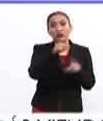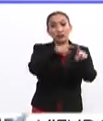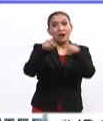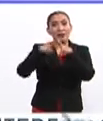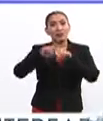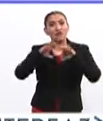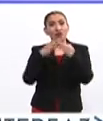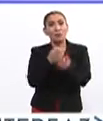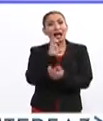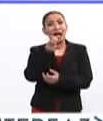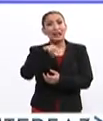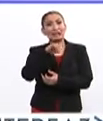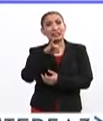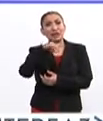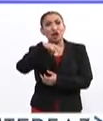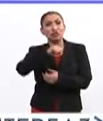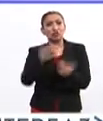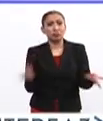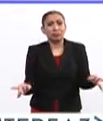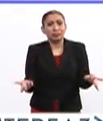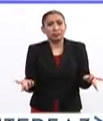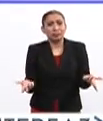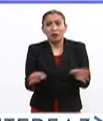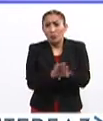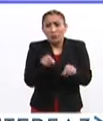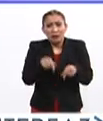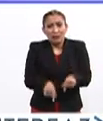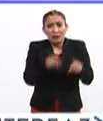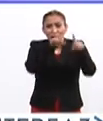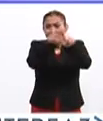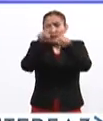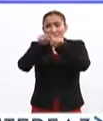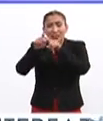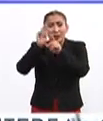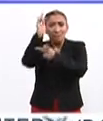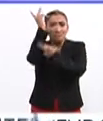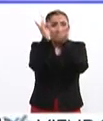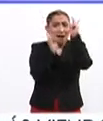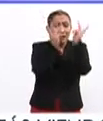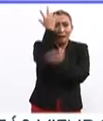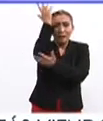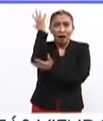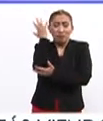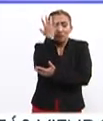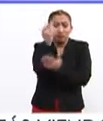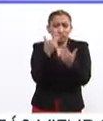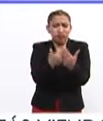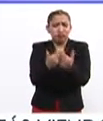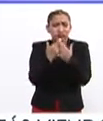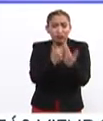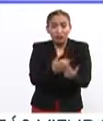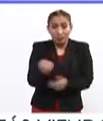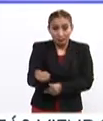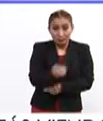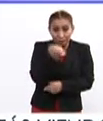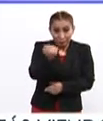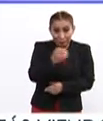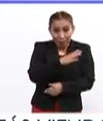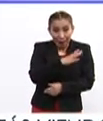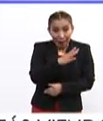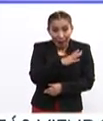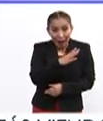especies de encinos. Entonces, tenemos una biodiversidad, tenemos afortunadamente